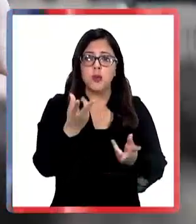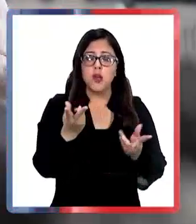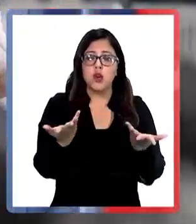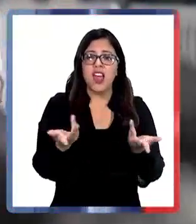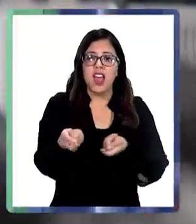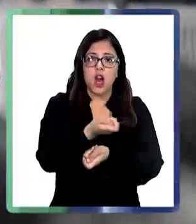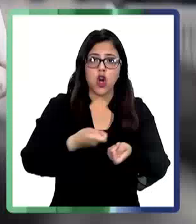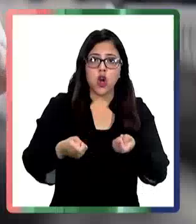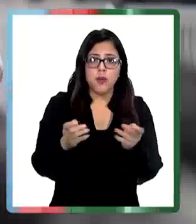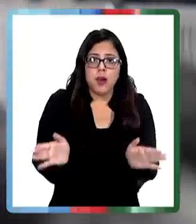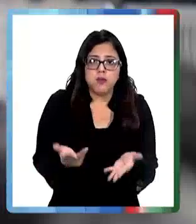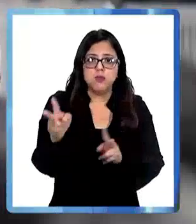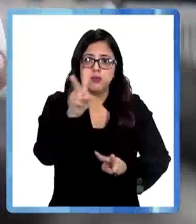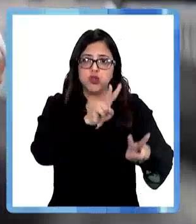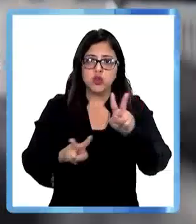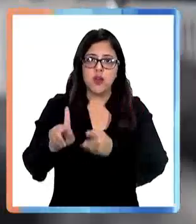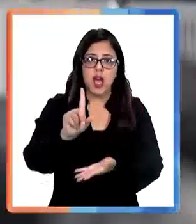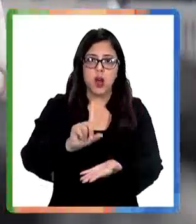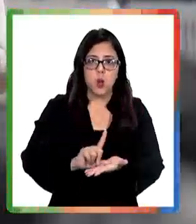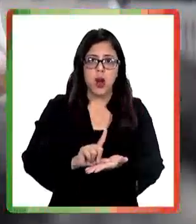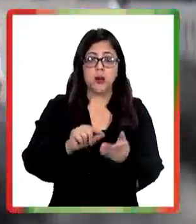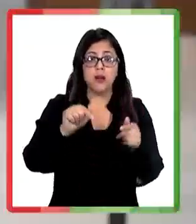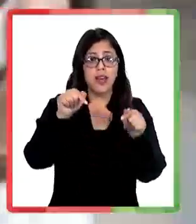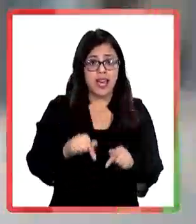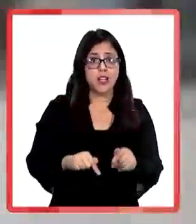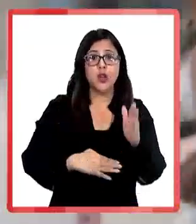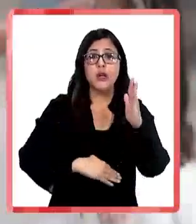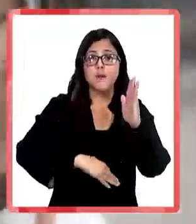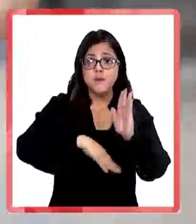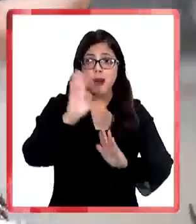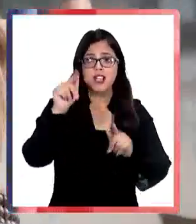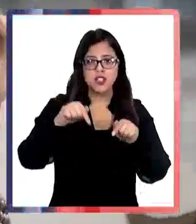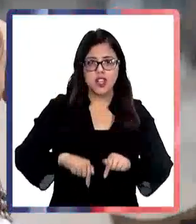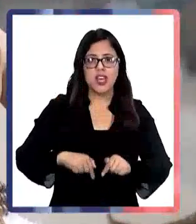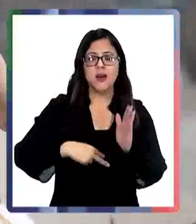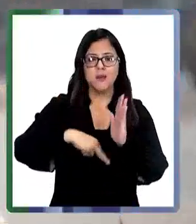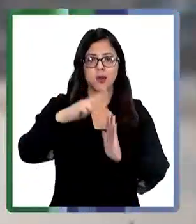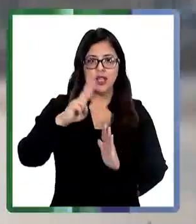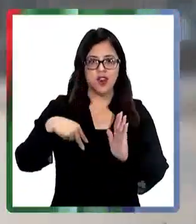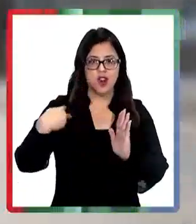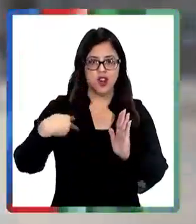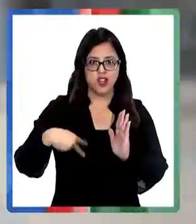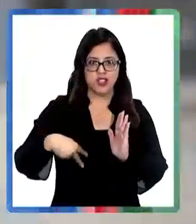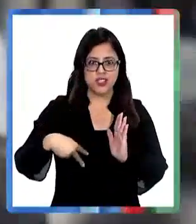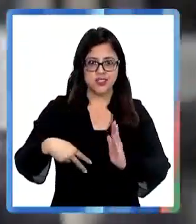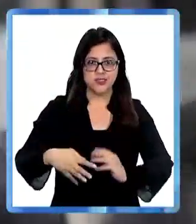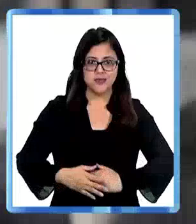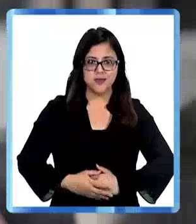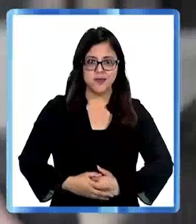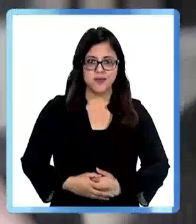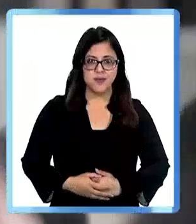económicas e impulsar el turismo en la zona. Esto y mucho más, hoy en Portavoz Noticias.